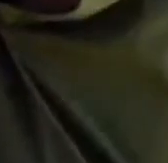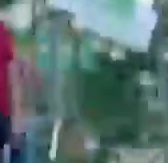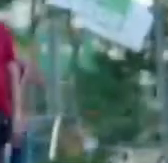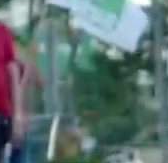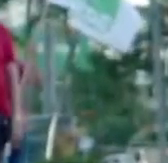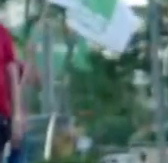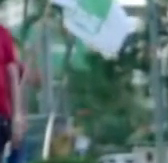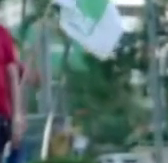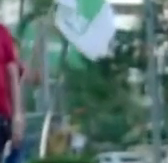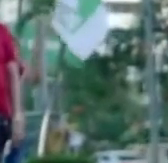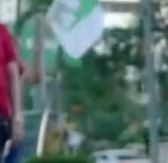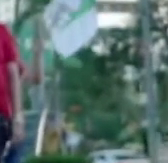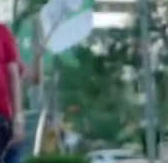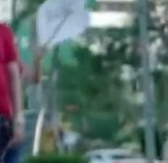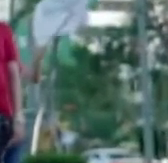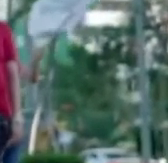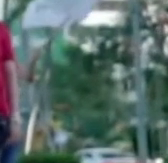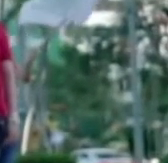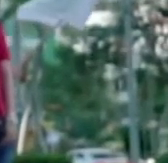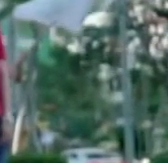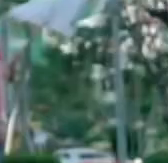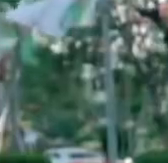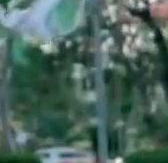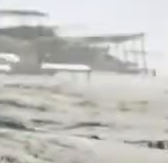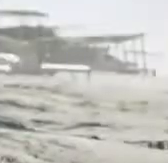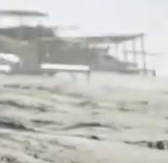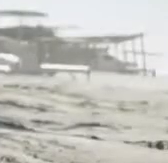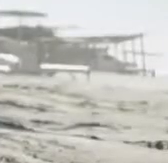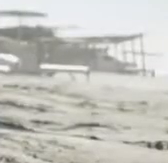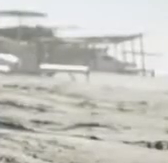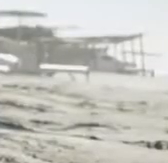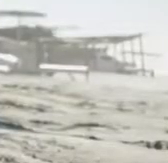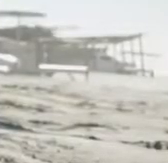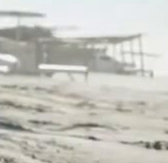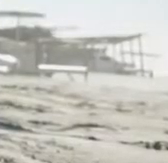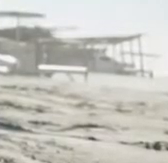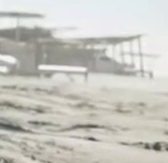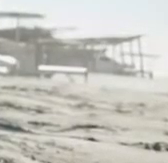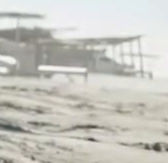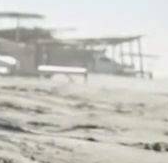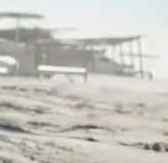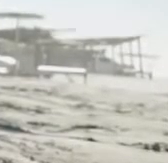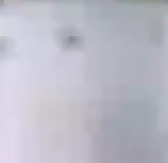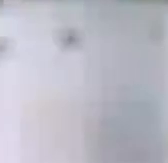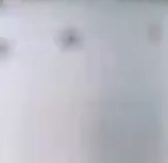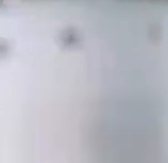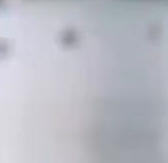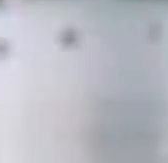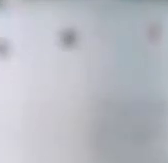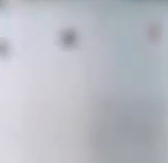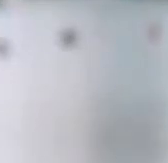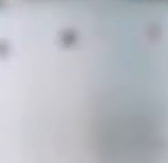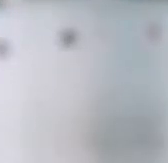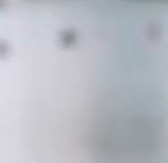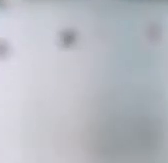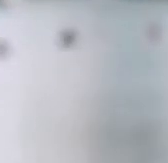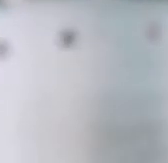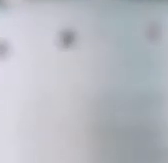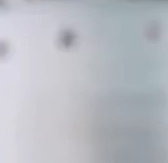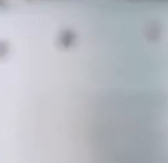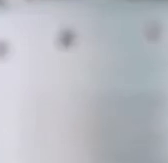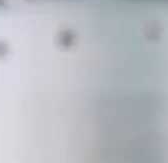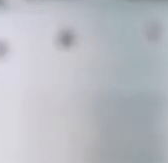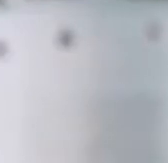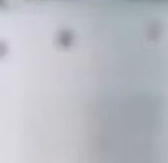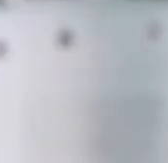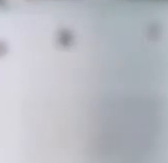las mujeres, he sido consejera política estatal y nacional y secretaria de medio ambiente del Estado de Guerrero. Asumo la dirigencia nacional del